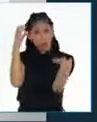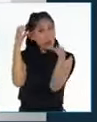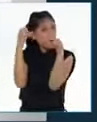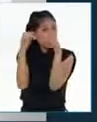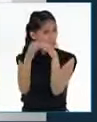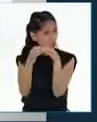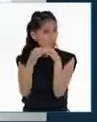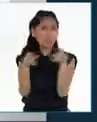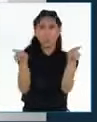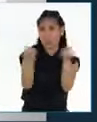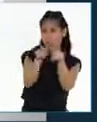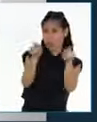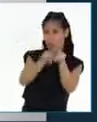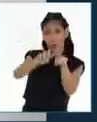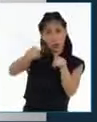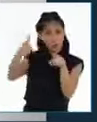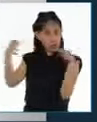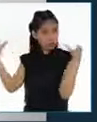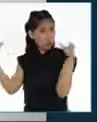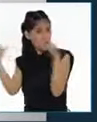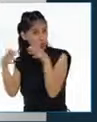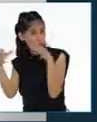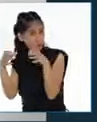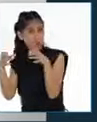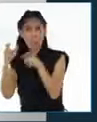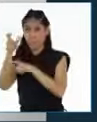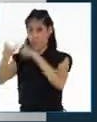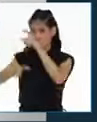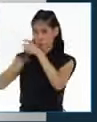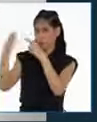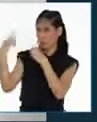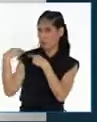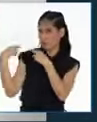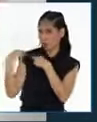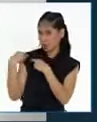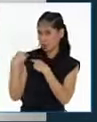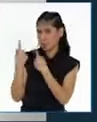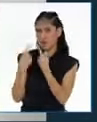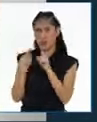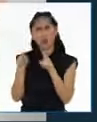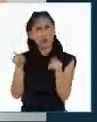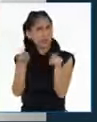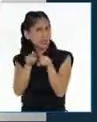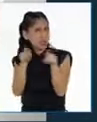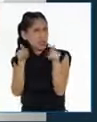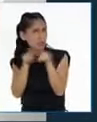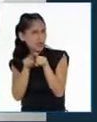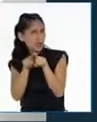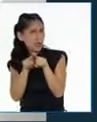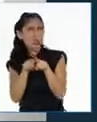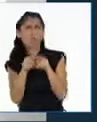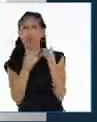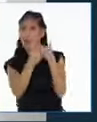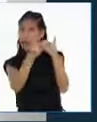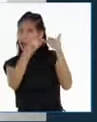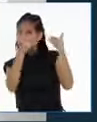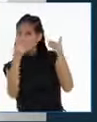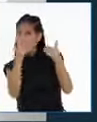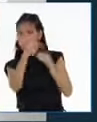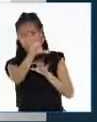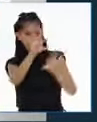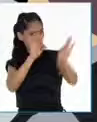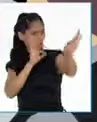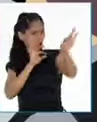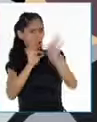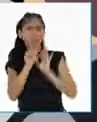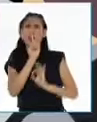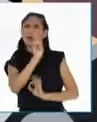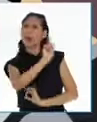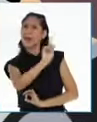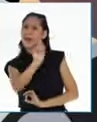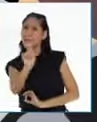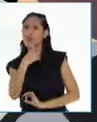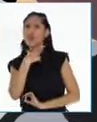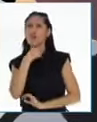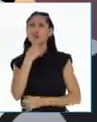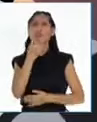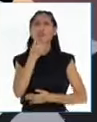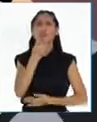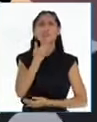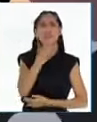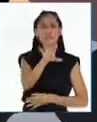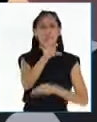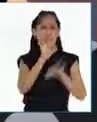Parlamento Andino. Entre los candidatos hemos acudido a votar para elegir al de nuestra preferencia. Gracias, Pilar.